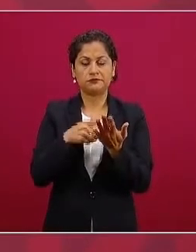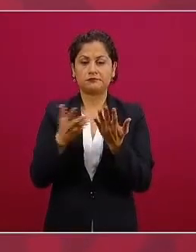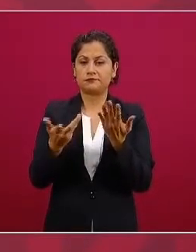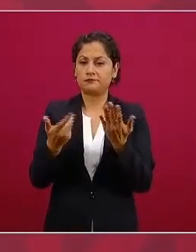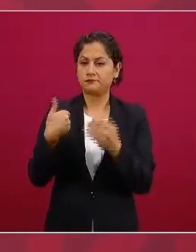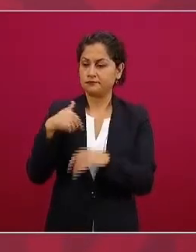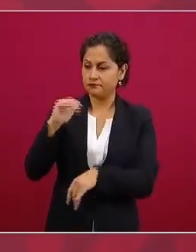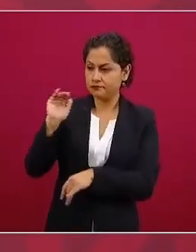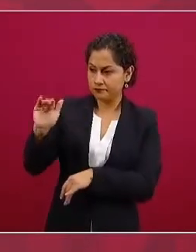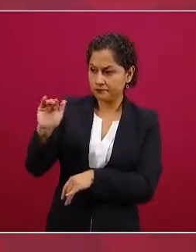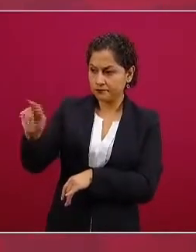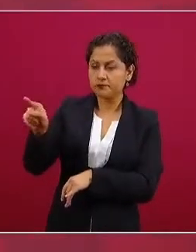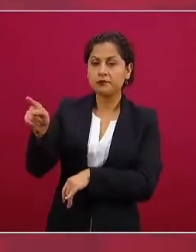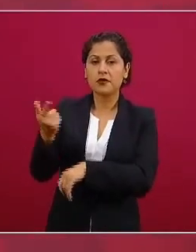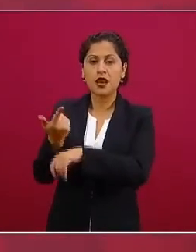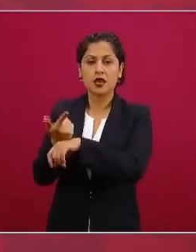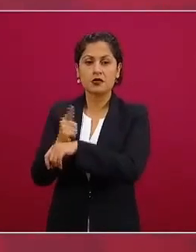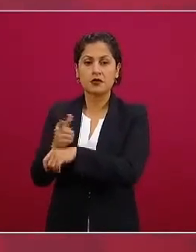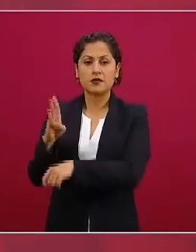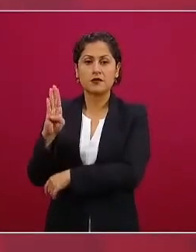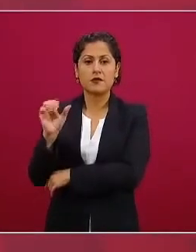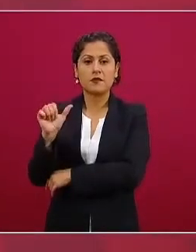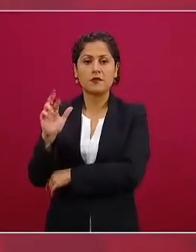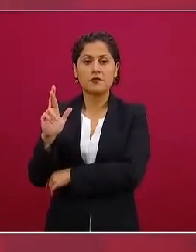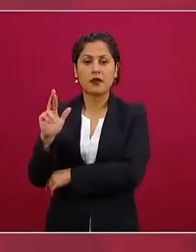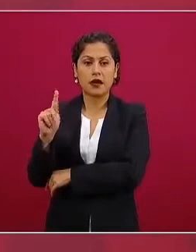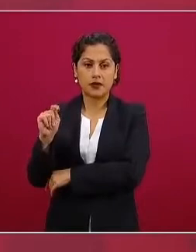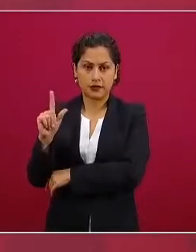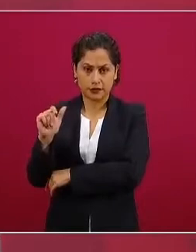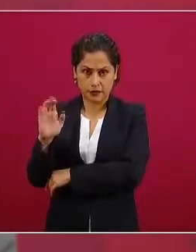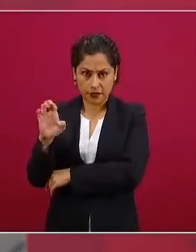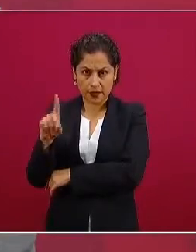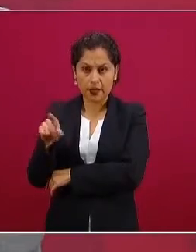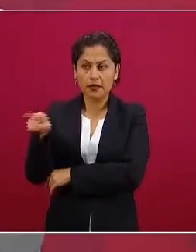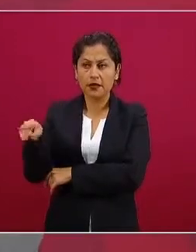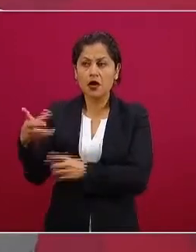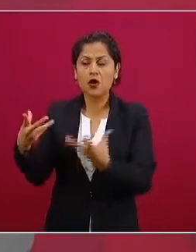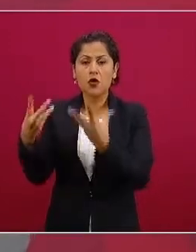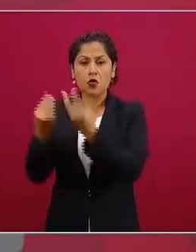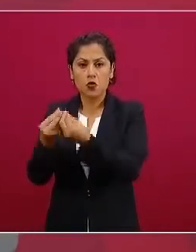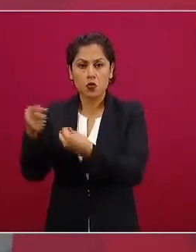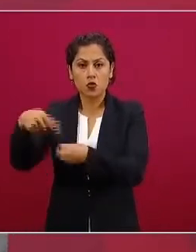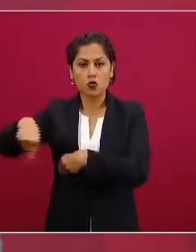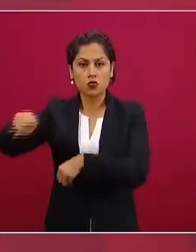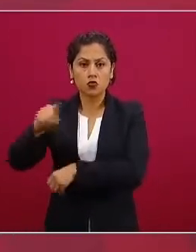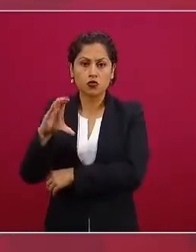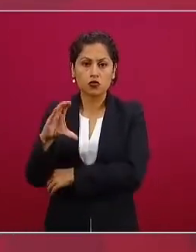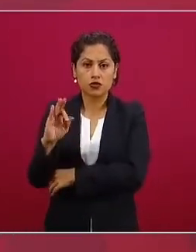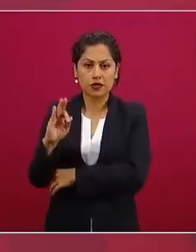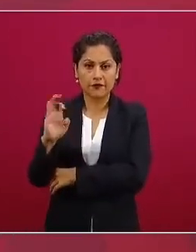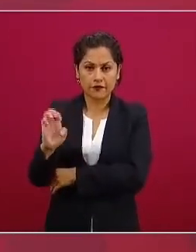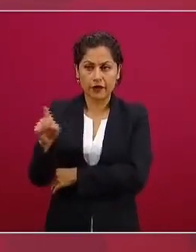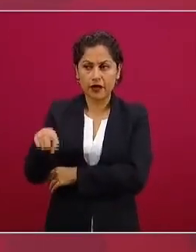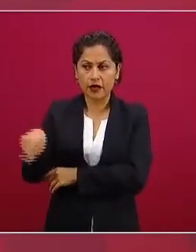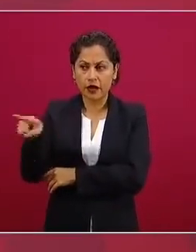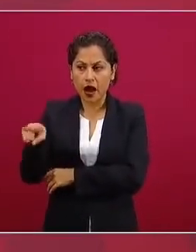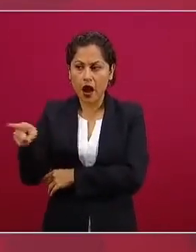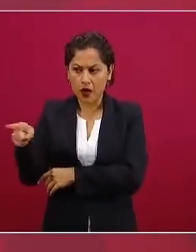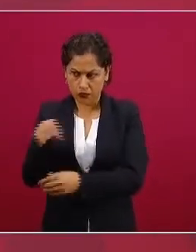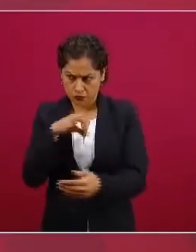licenciado Bartlett que con los técnicos de la Comisión Federal de Electricidad se hiciera el trabajo